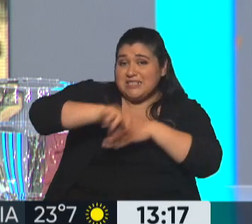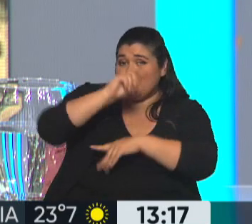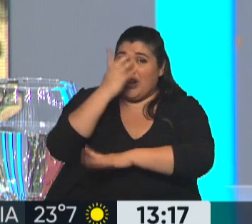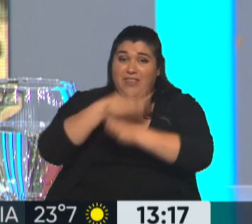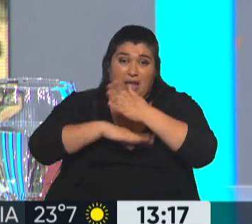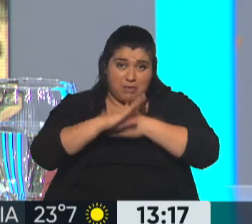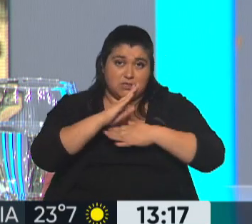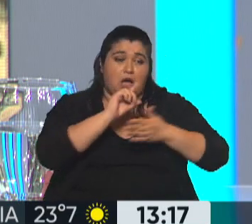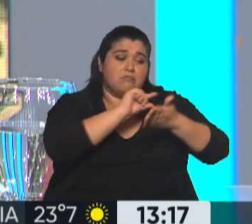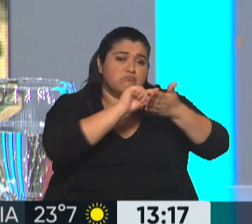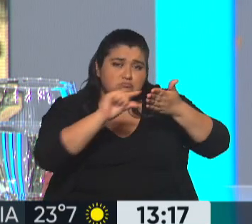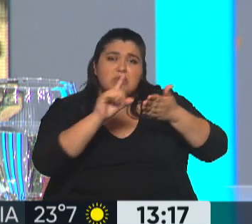a tener siempre la información actualizada.